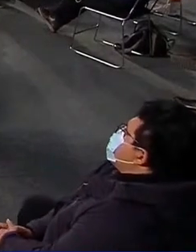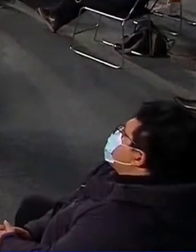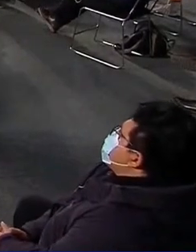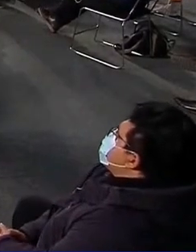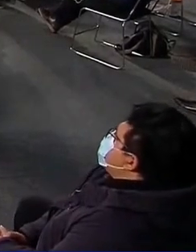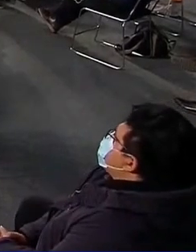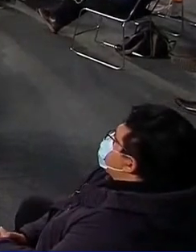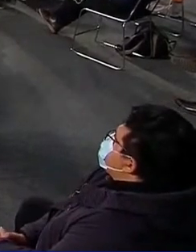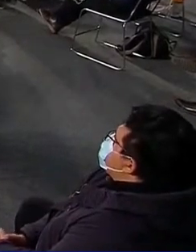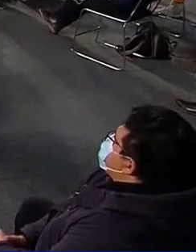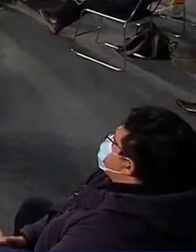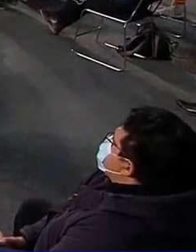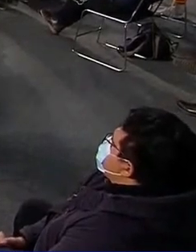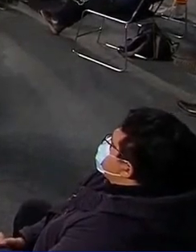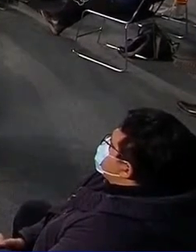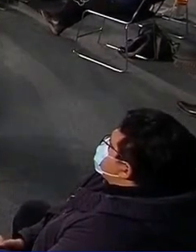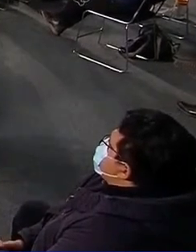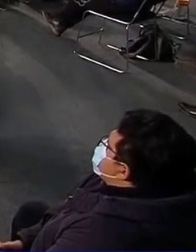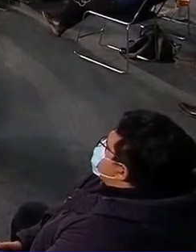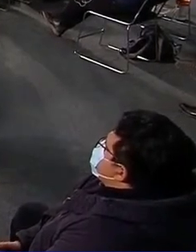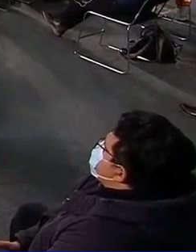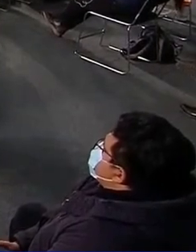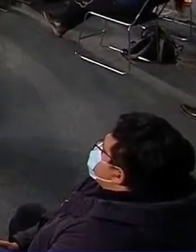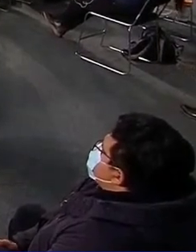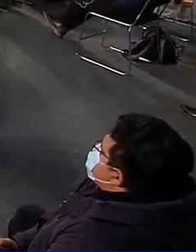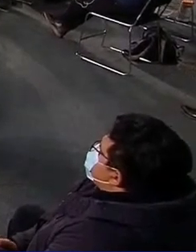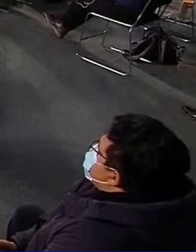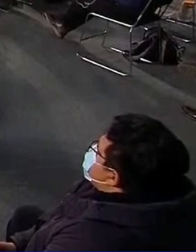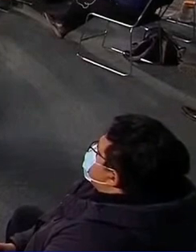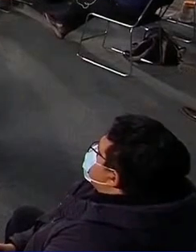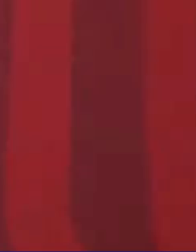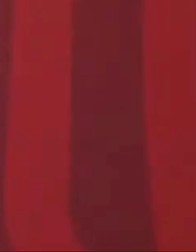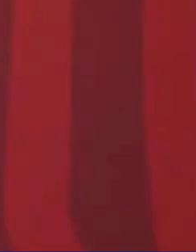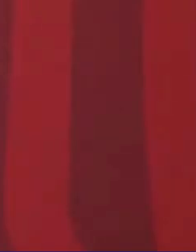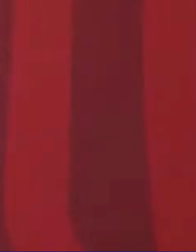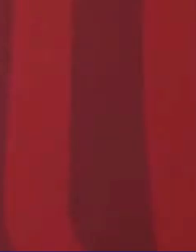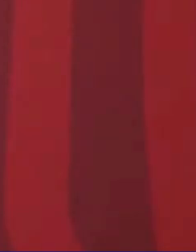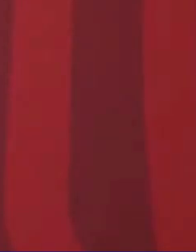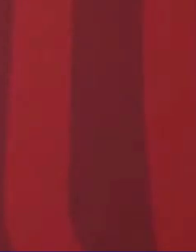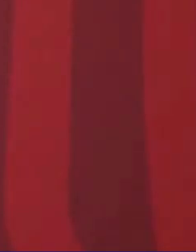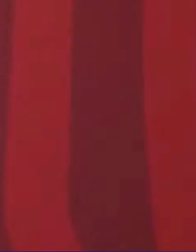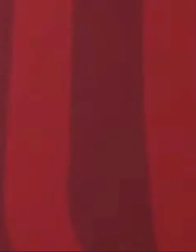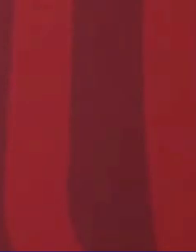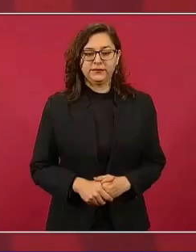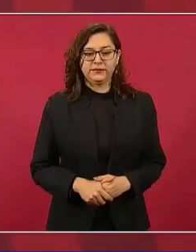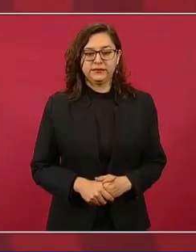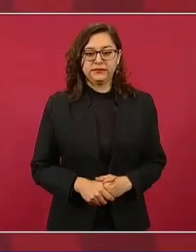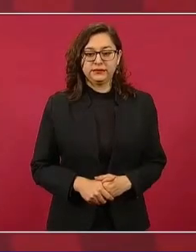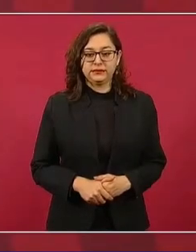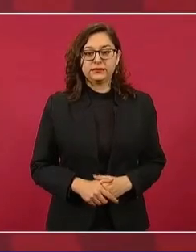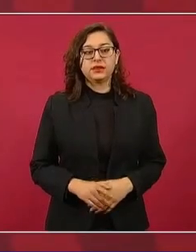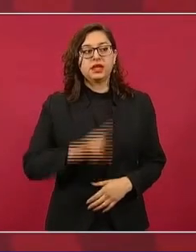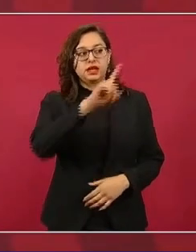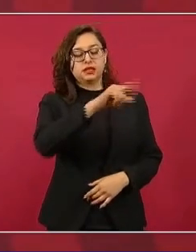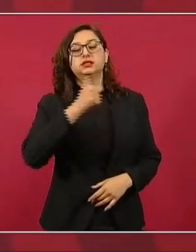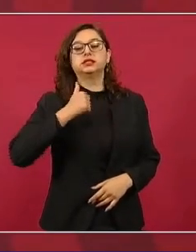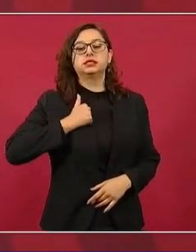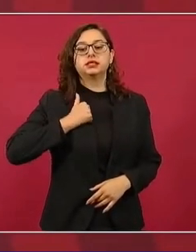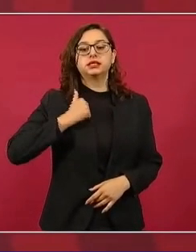que actuaba en Canadá,